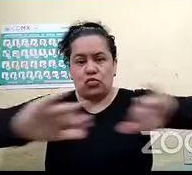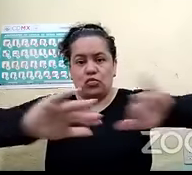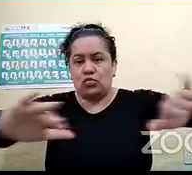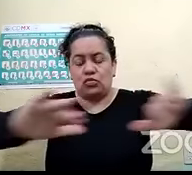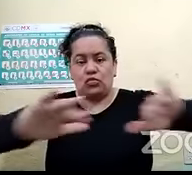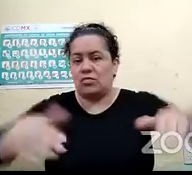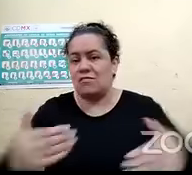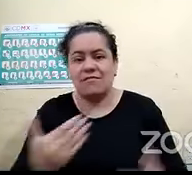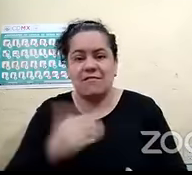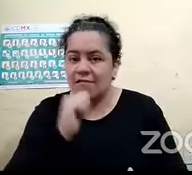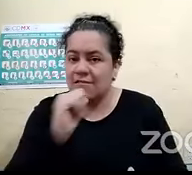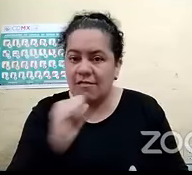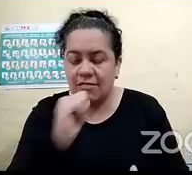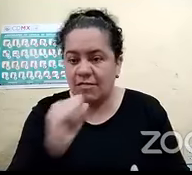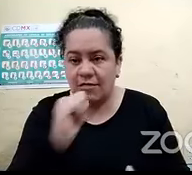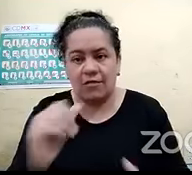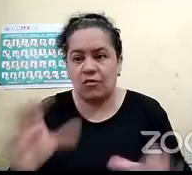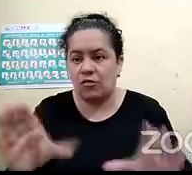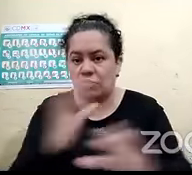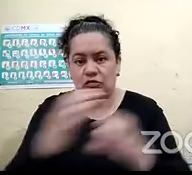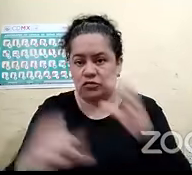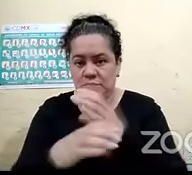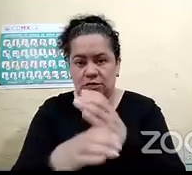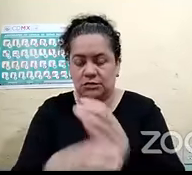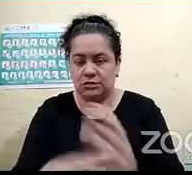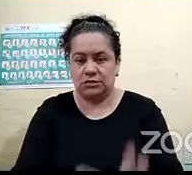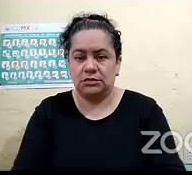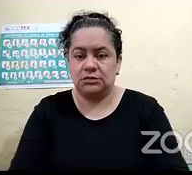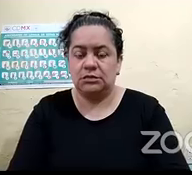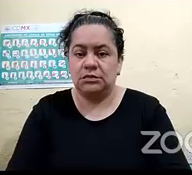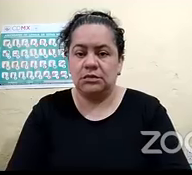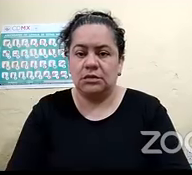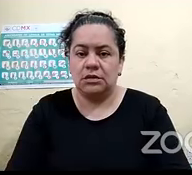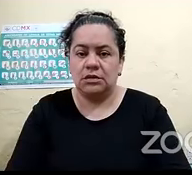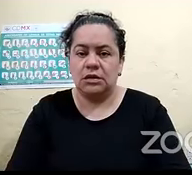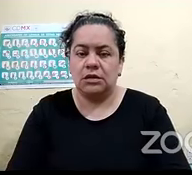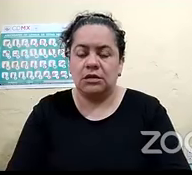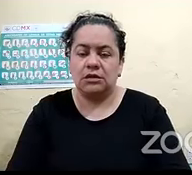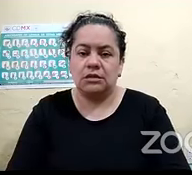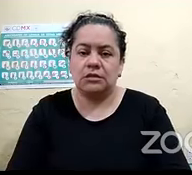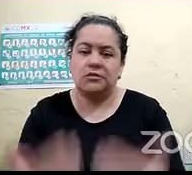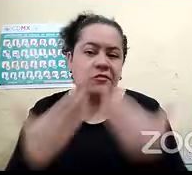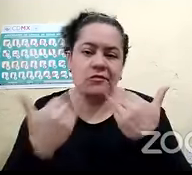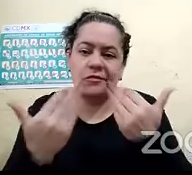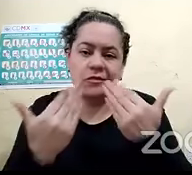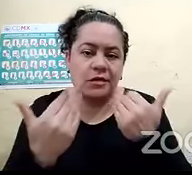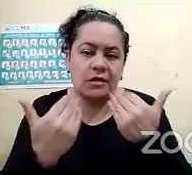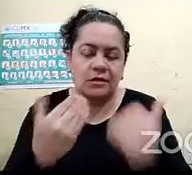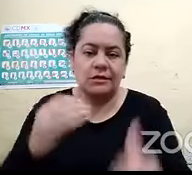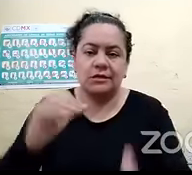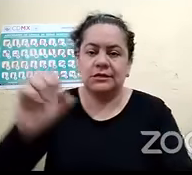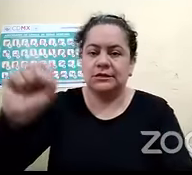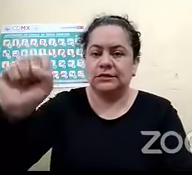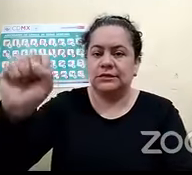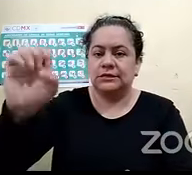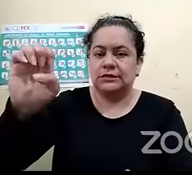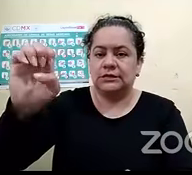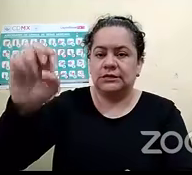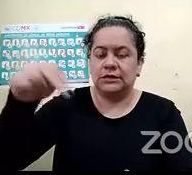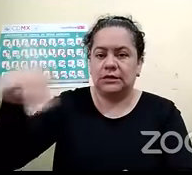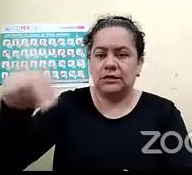aparte de las señalizaciones que no hay y que sería muy bueno